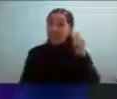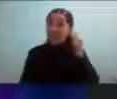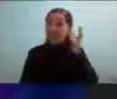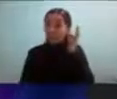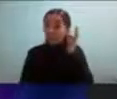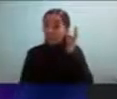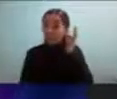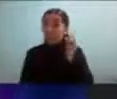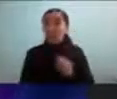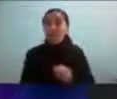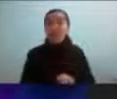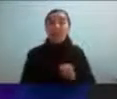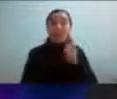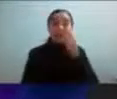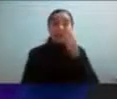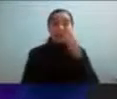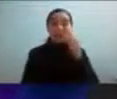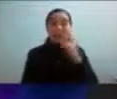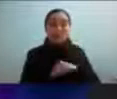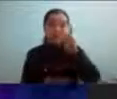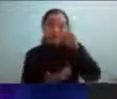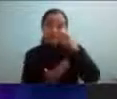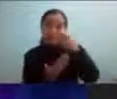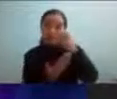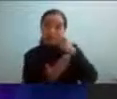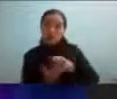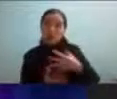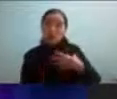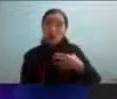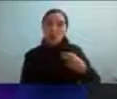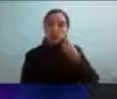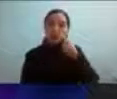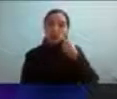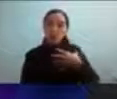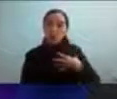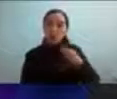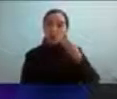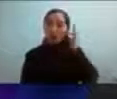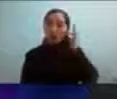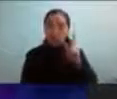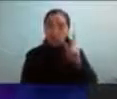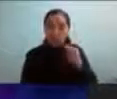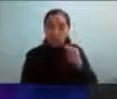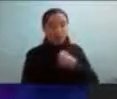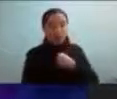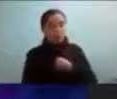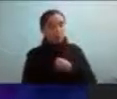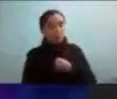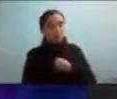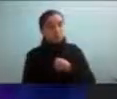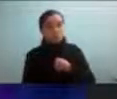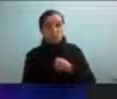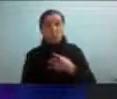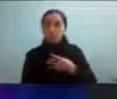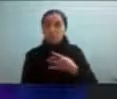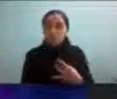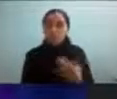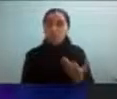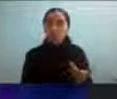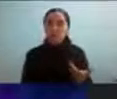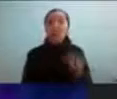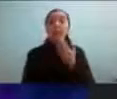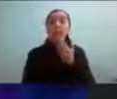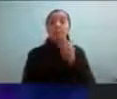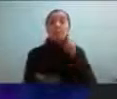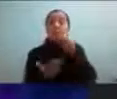diagnóstico llega a través del diagnóstico de un hijo o una hija en el tema de evaluación o sea tenemos o sea